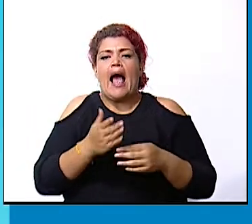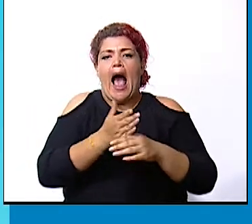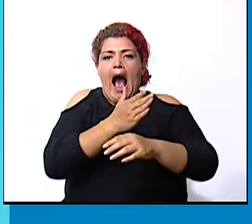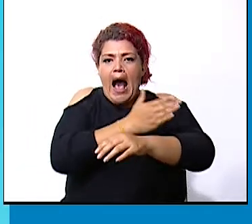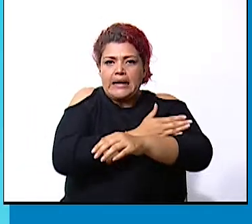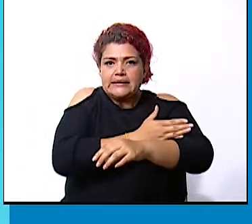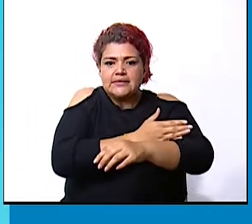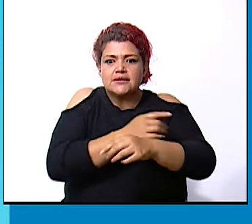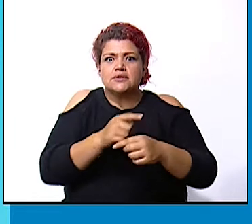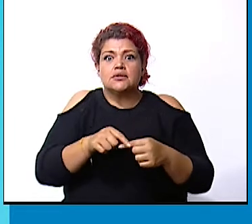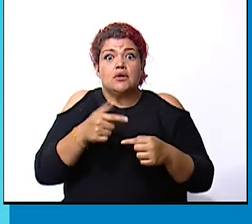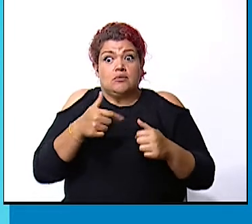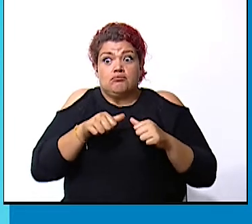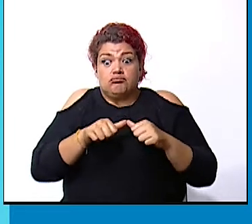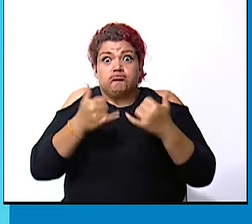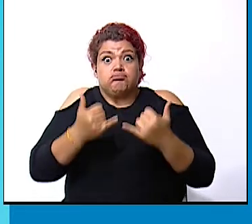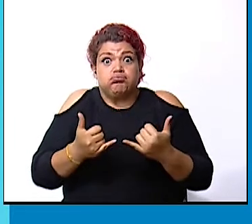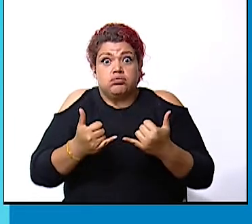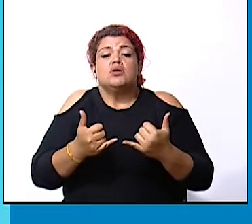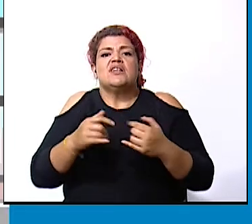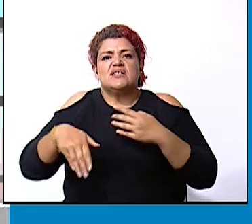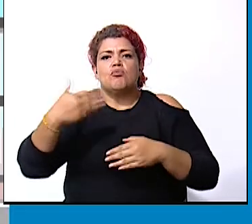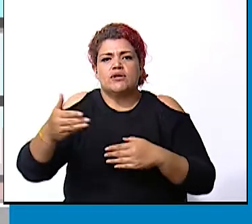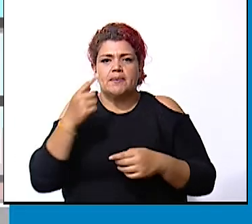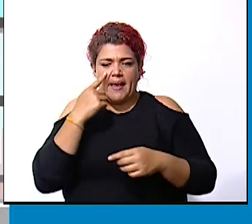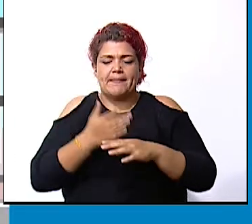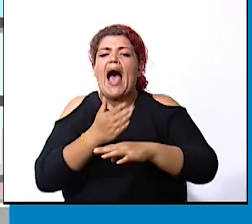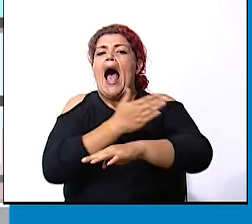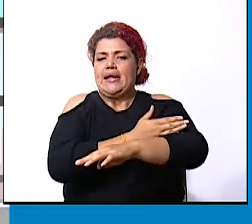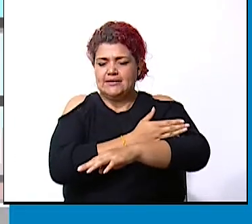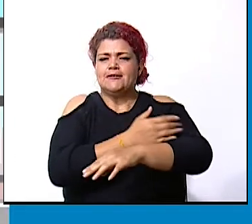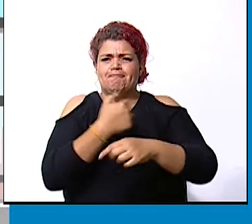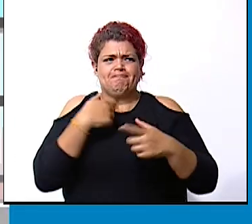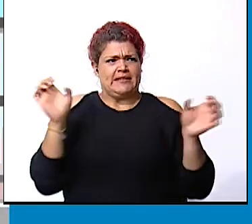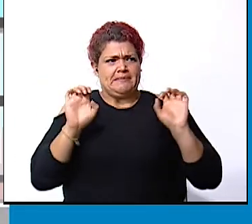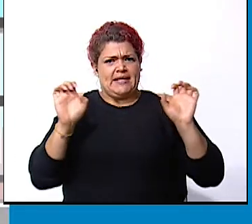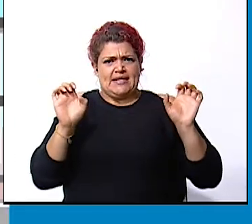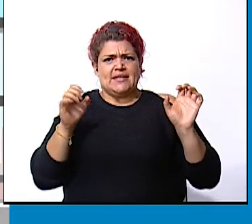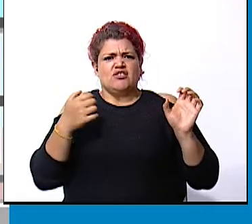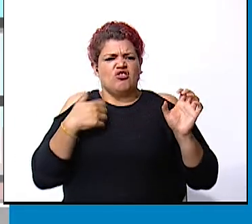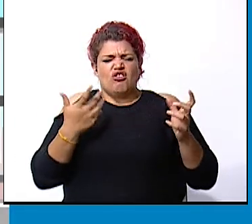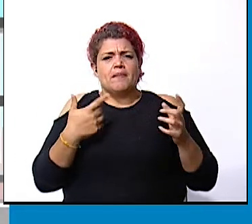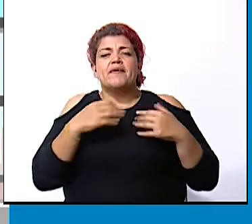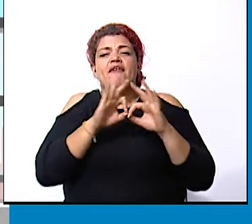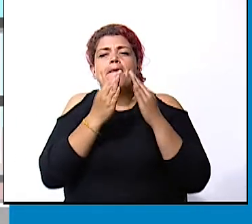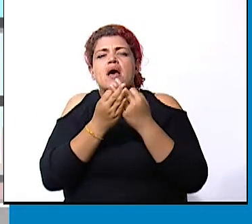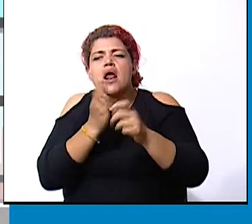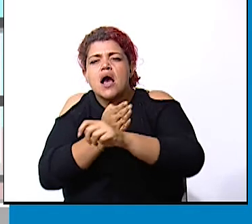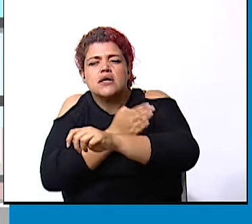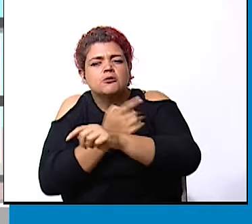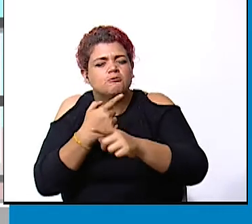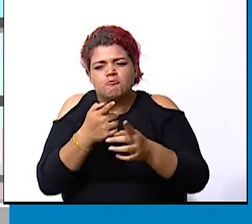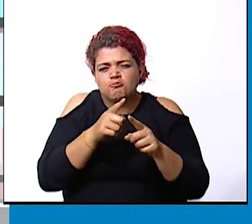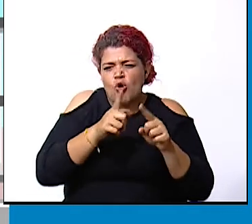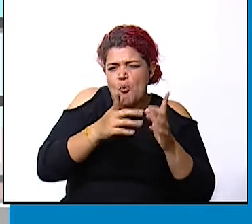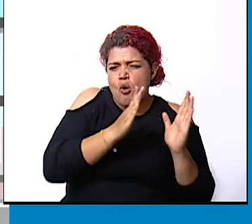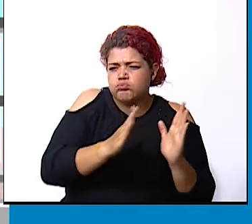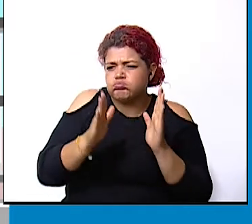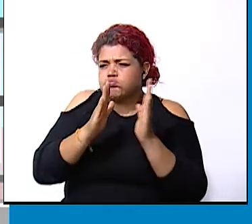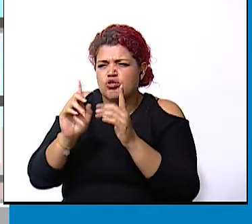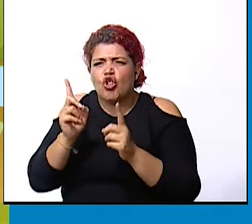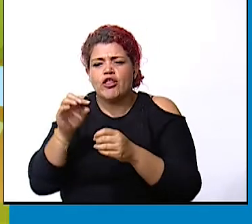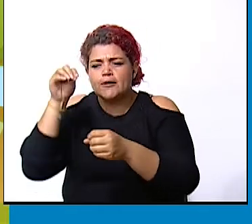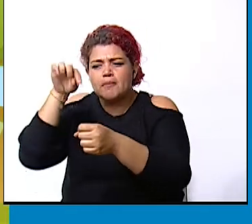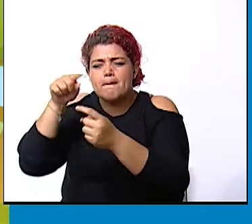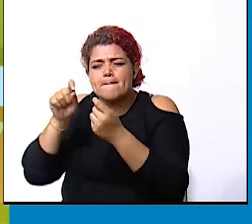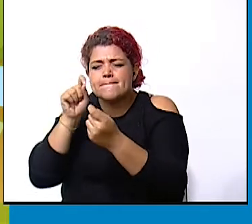durante y después antes en caso de emergencia define con tu familia un plan de emergencia y un punto de